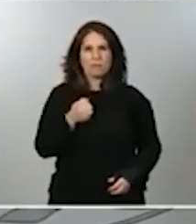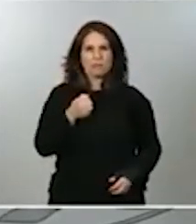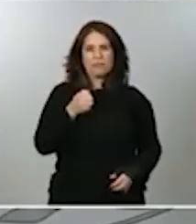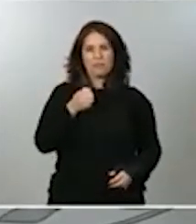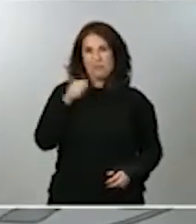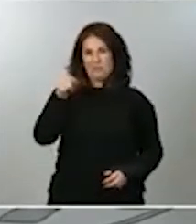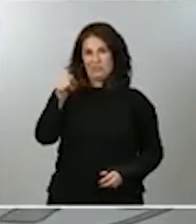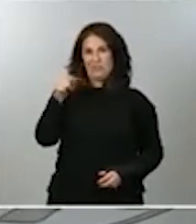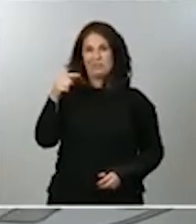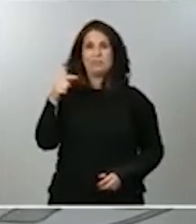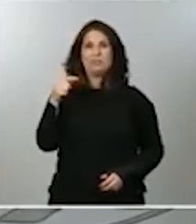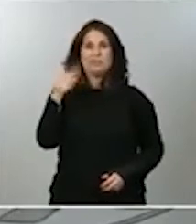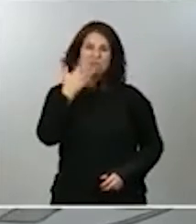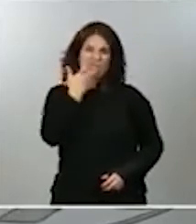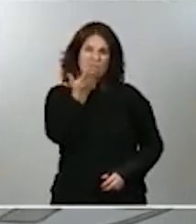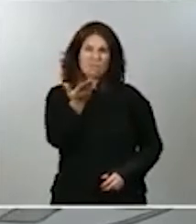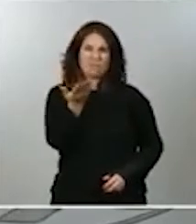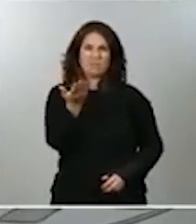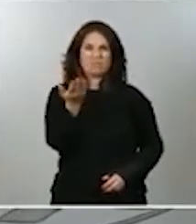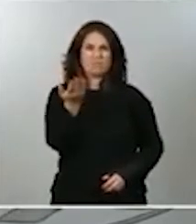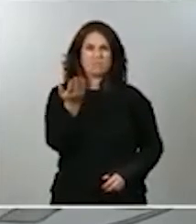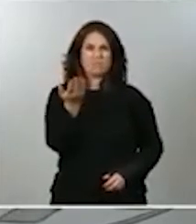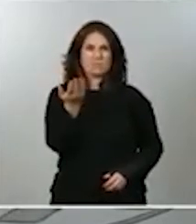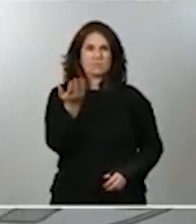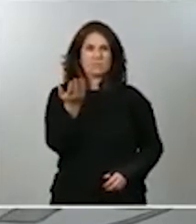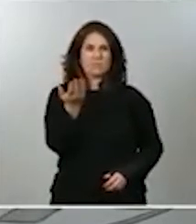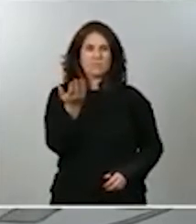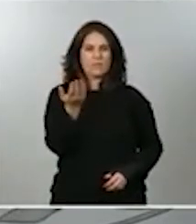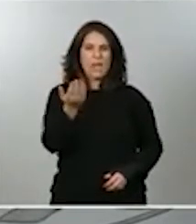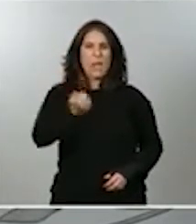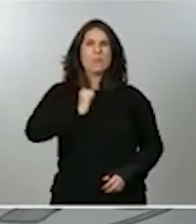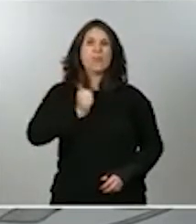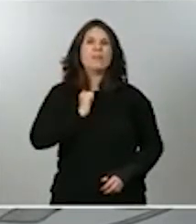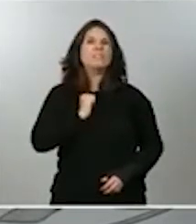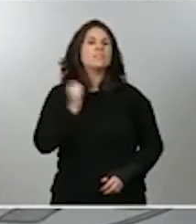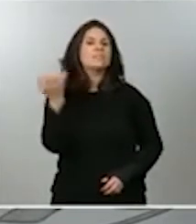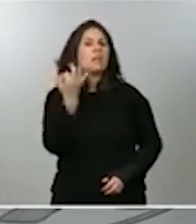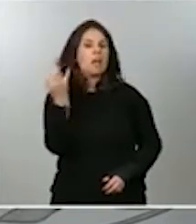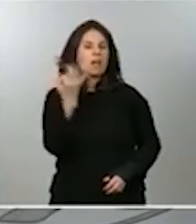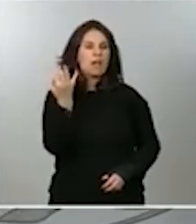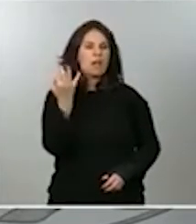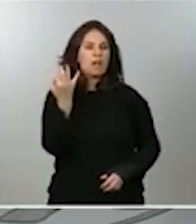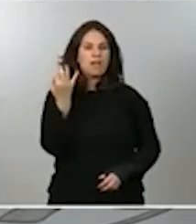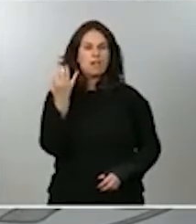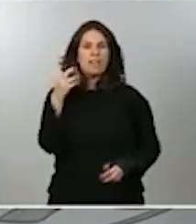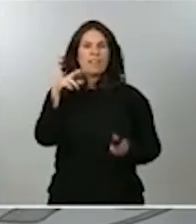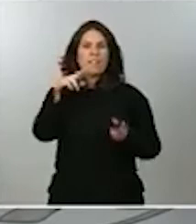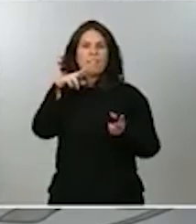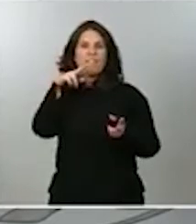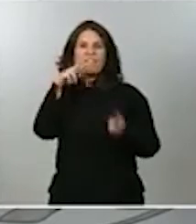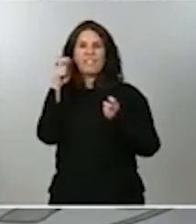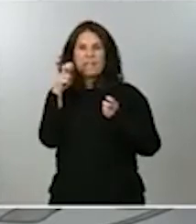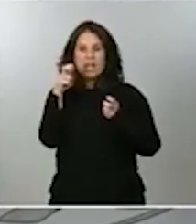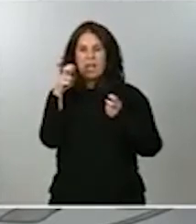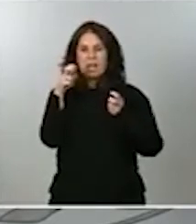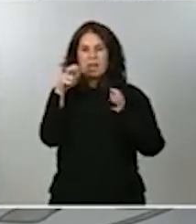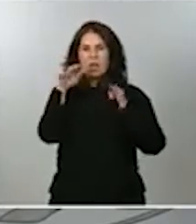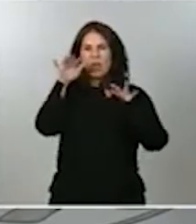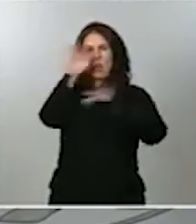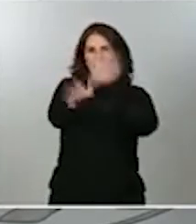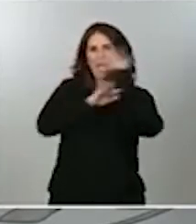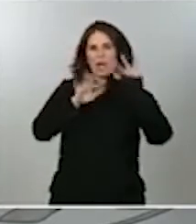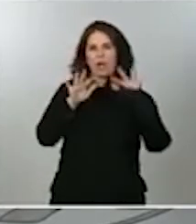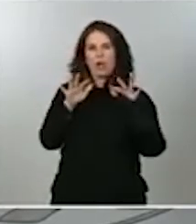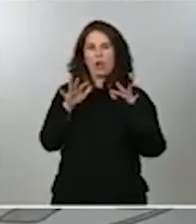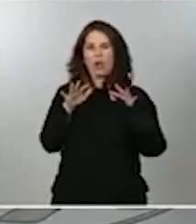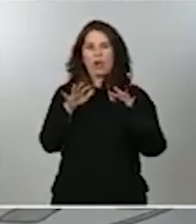conocen, que se aprovecha del entramado fiscal y de la complejidad de algunas de las figuras fiscales